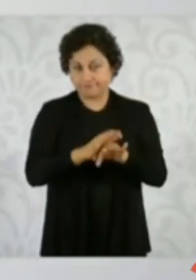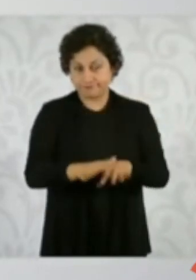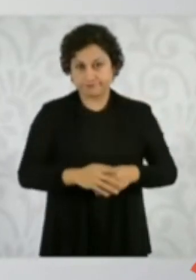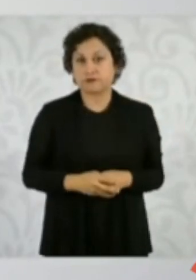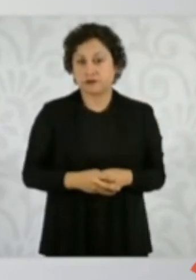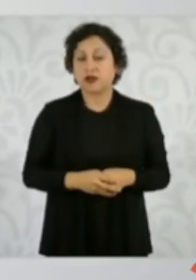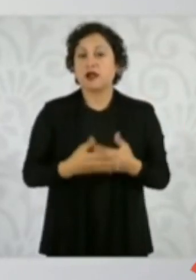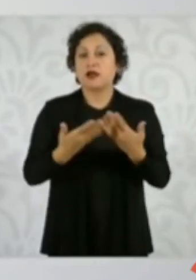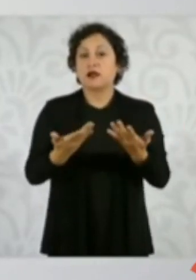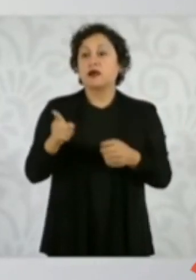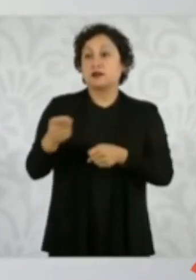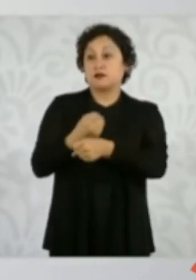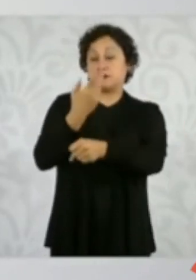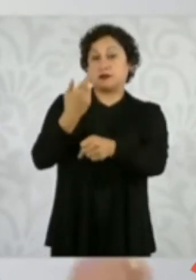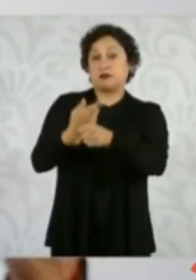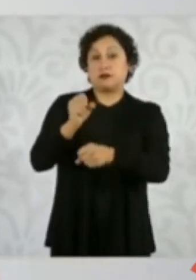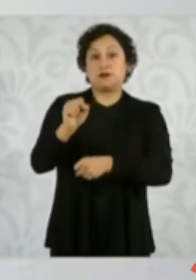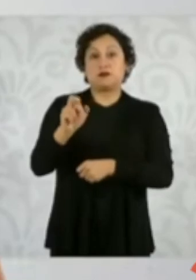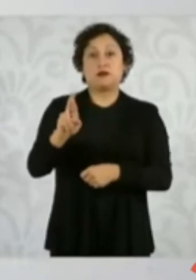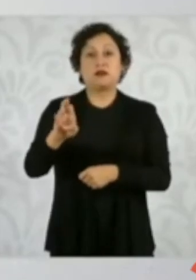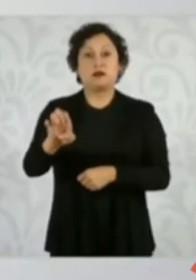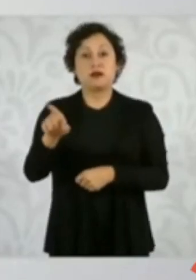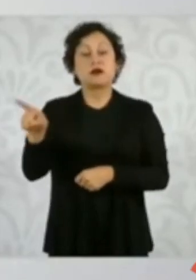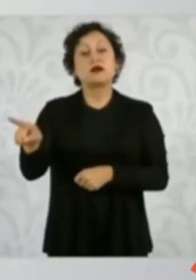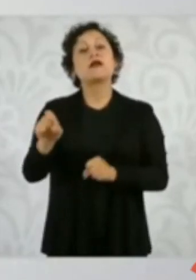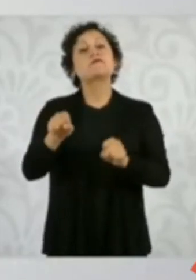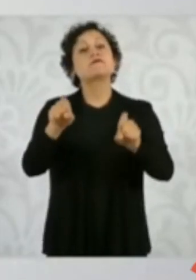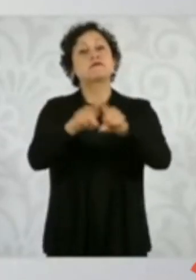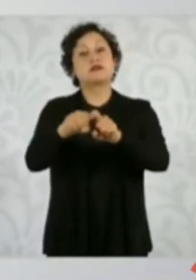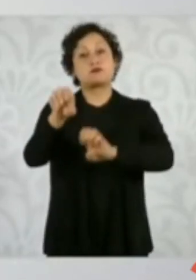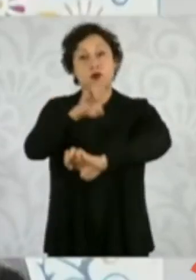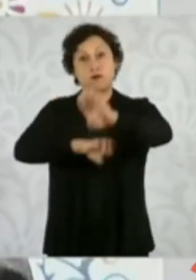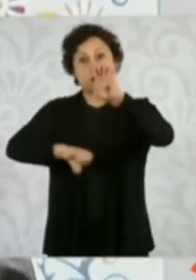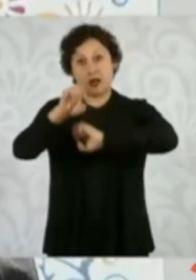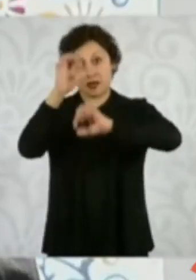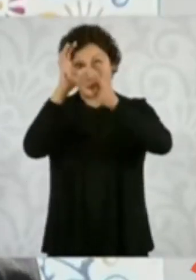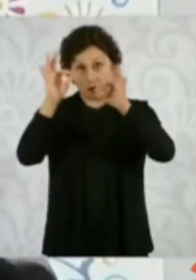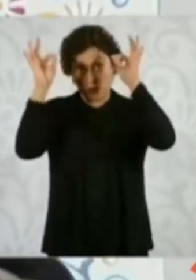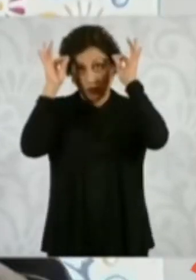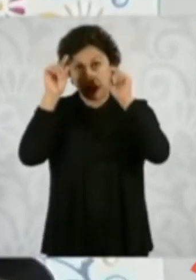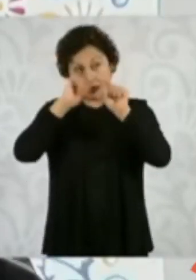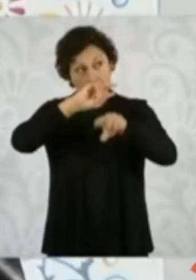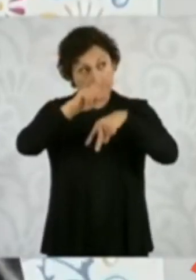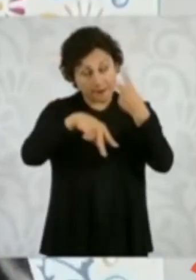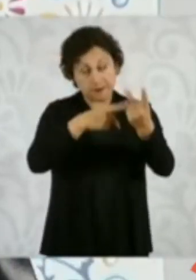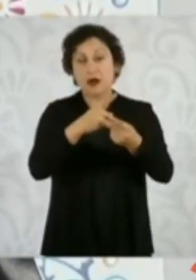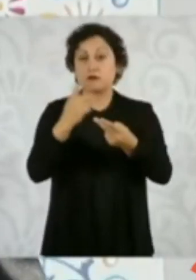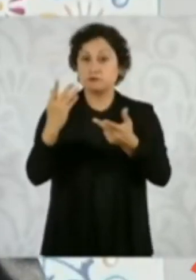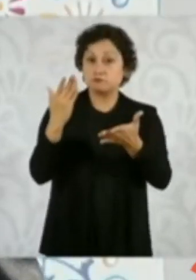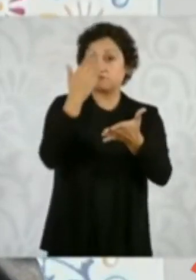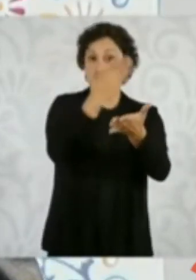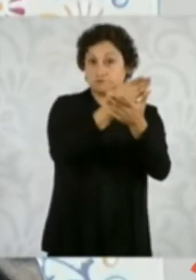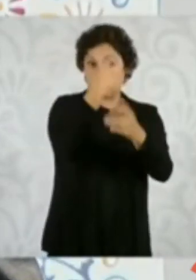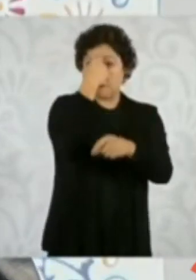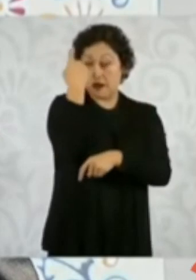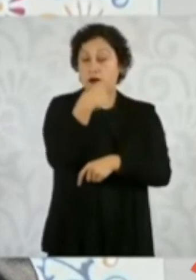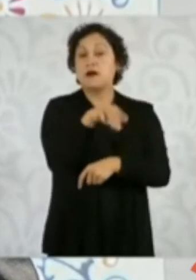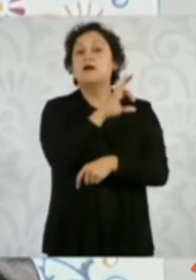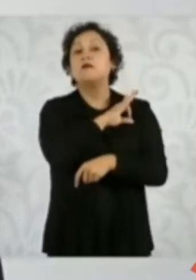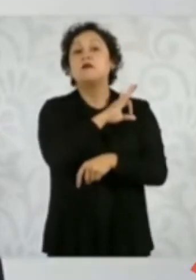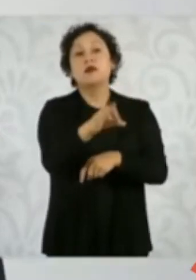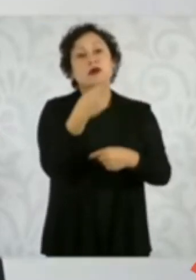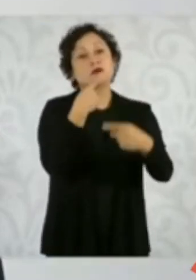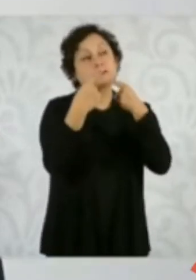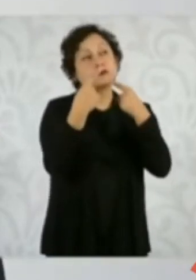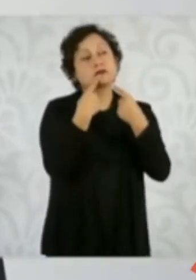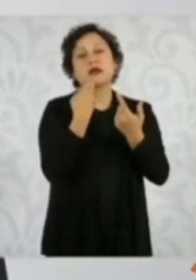Exteriores con el embajador, el embajador va a la cancillería y es uno de los temas que se dé